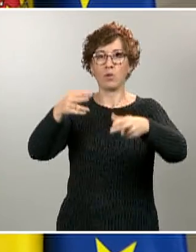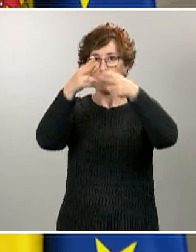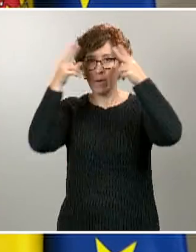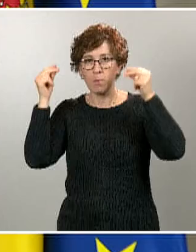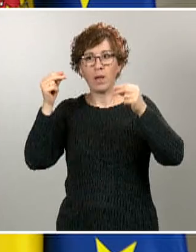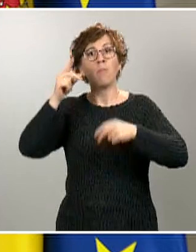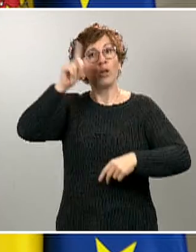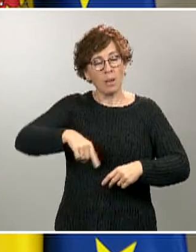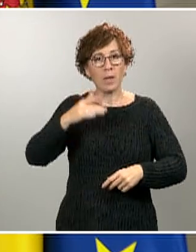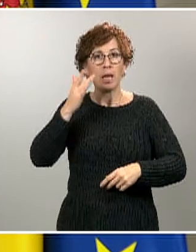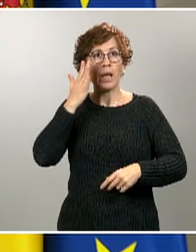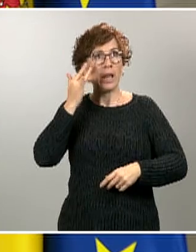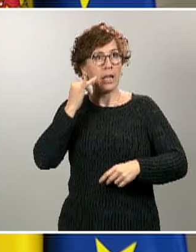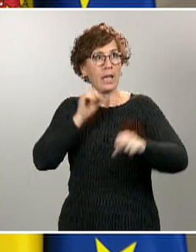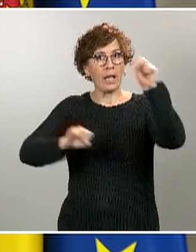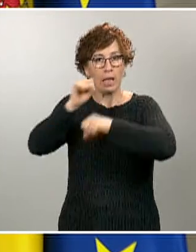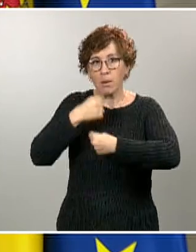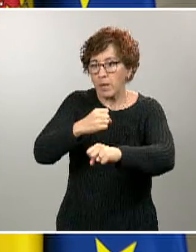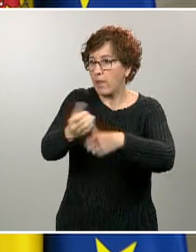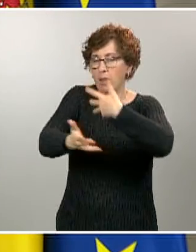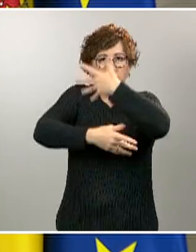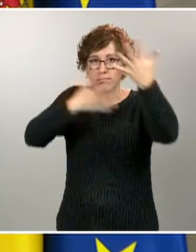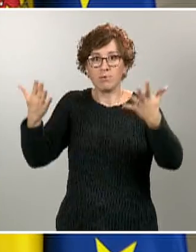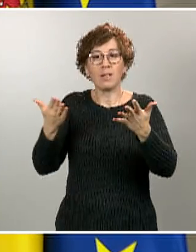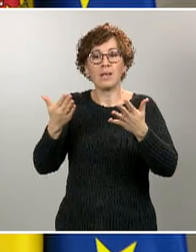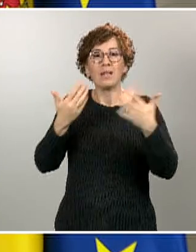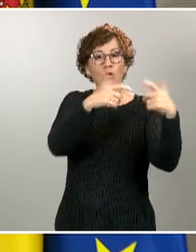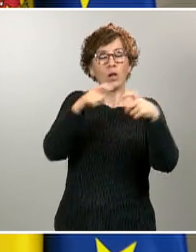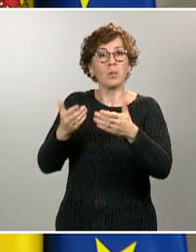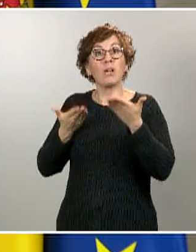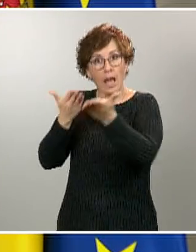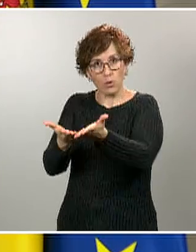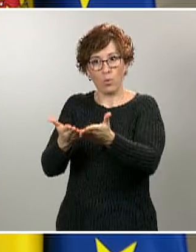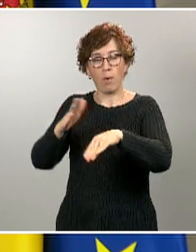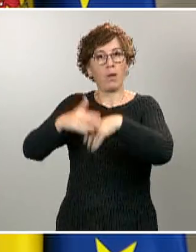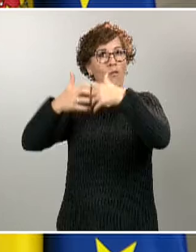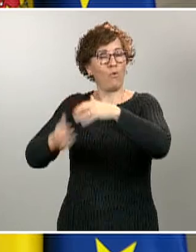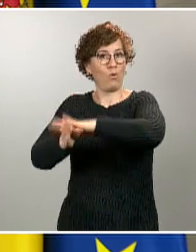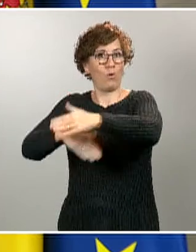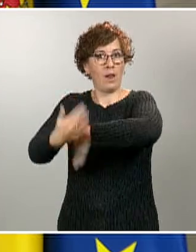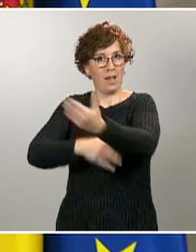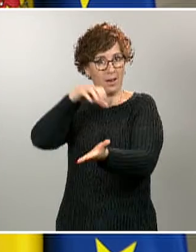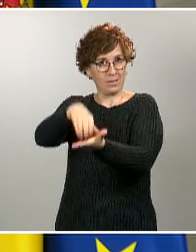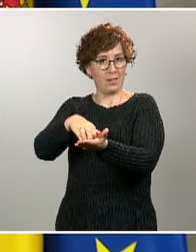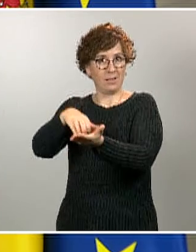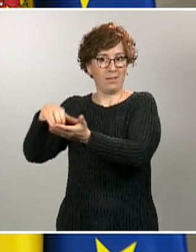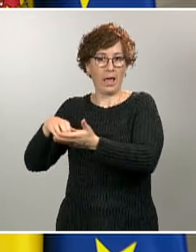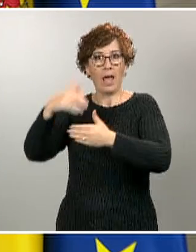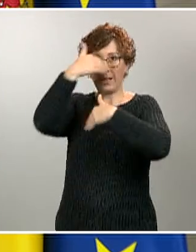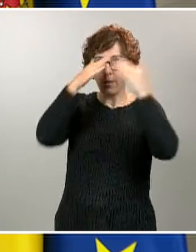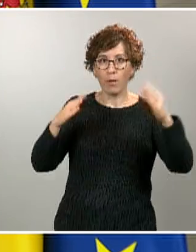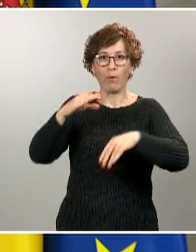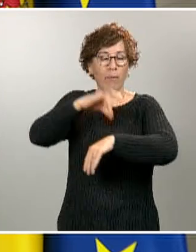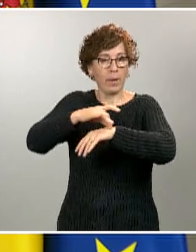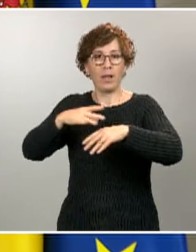otros colectivos que ayudan al funcionamiento ordinario de los centros de asistencia y, naturalmente, también reconocer, como siempre hago, la labor